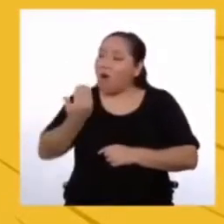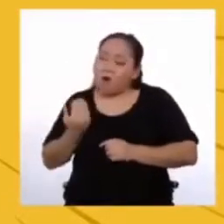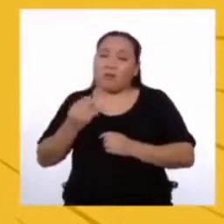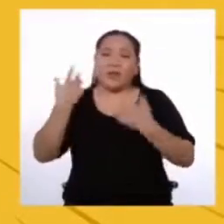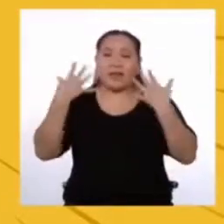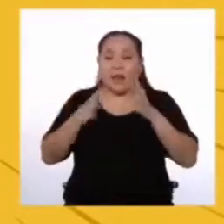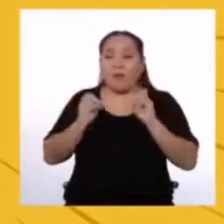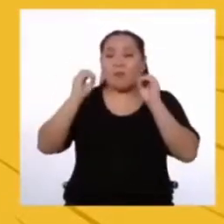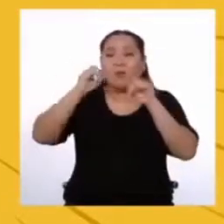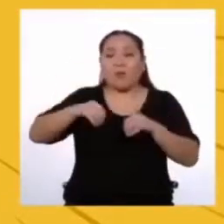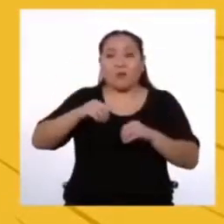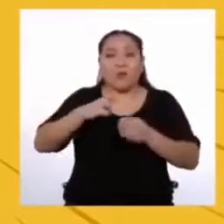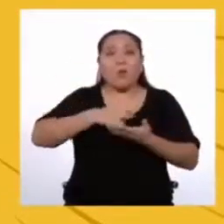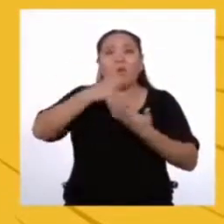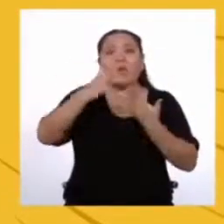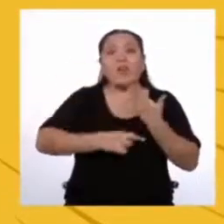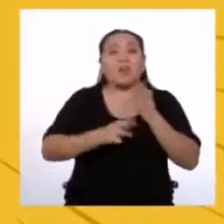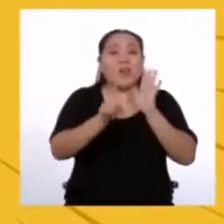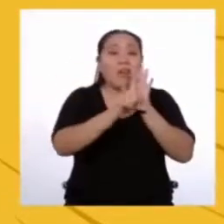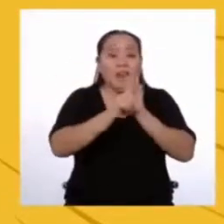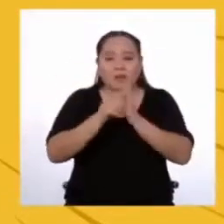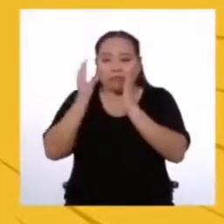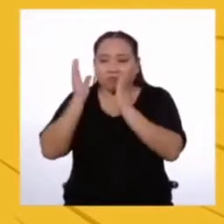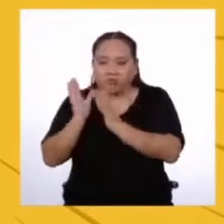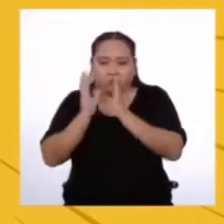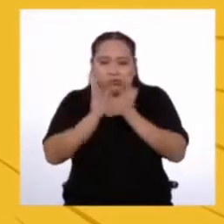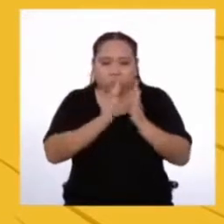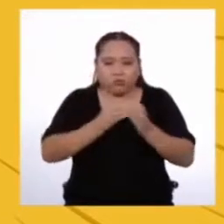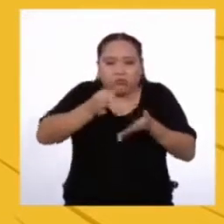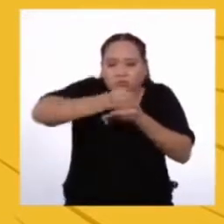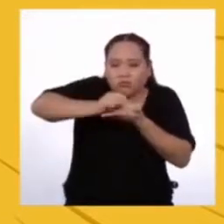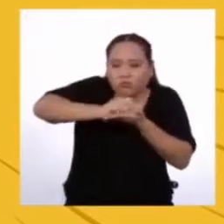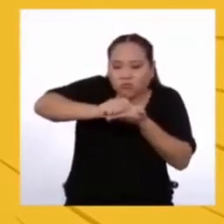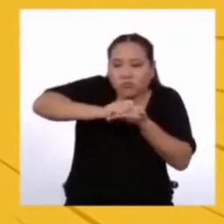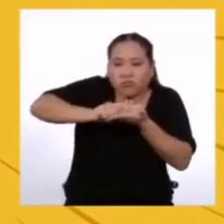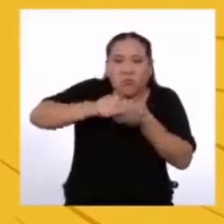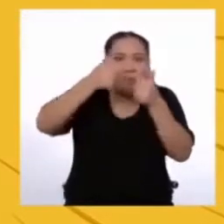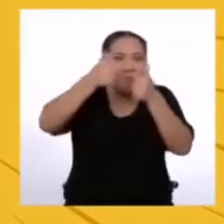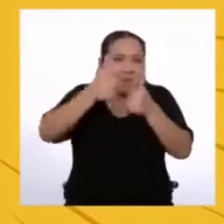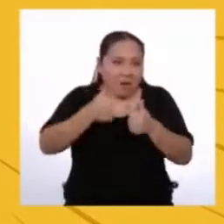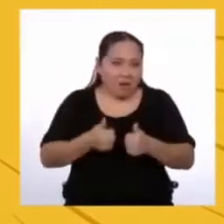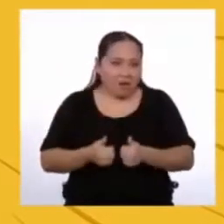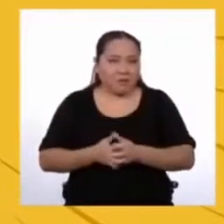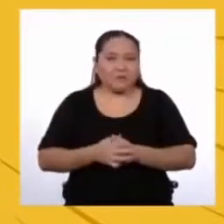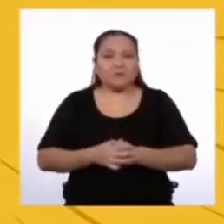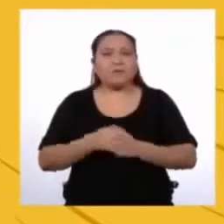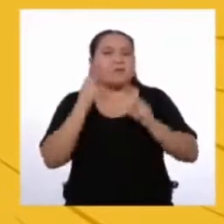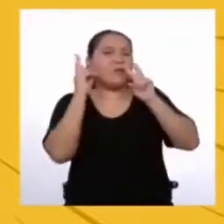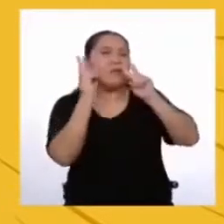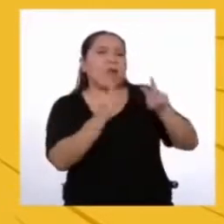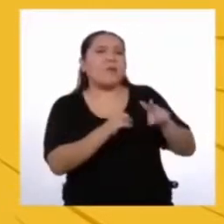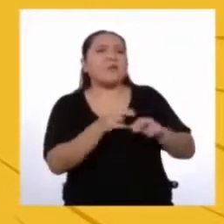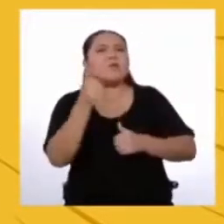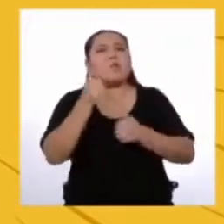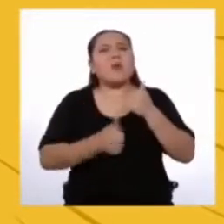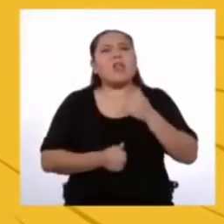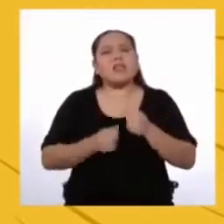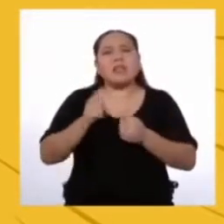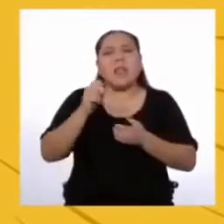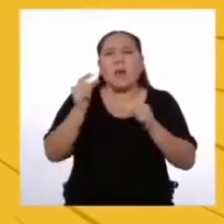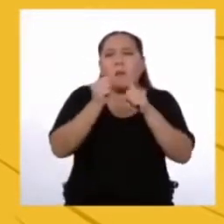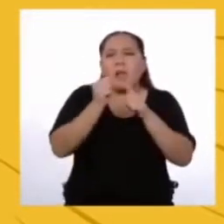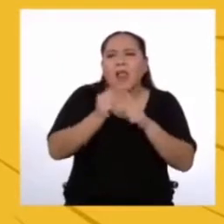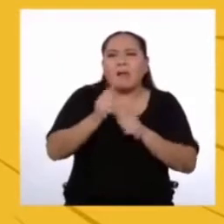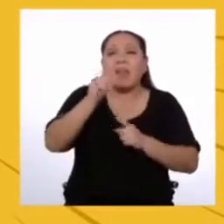un proyecto de ley bien distribuido y bien redactadito Veamos ¿Qué tipo de texto encuentras en este